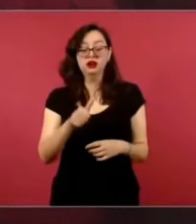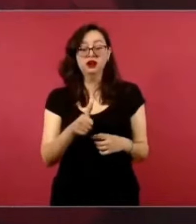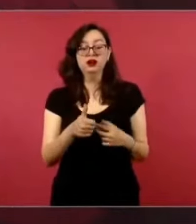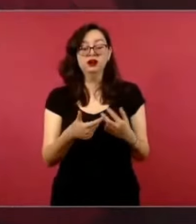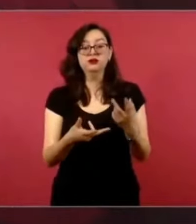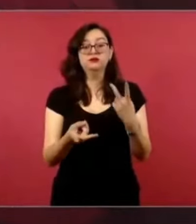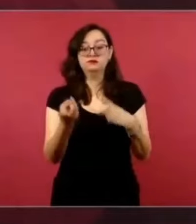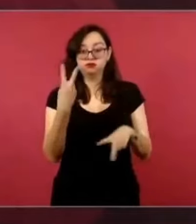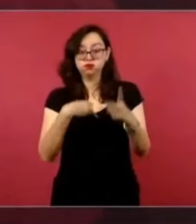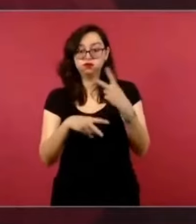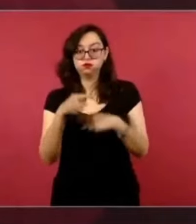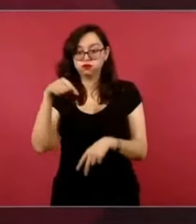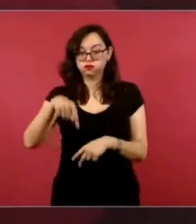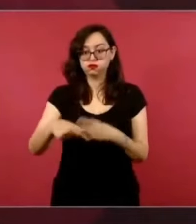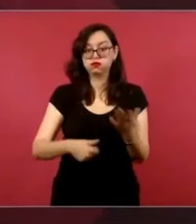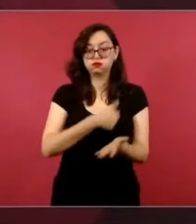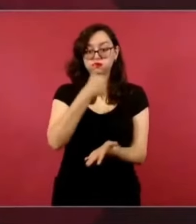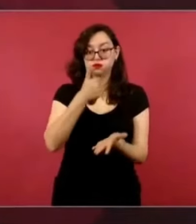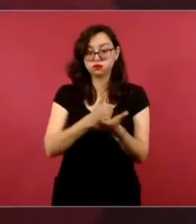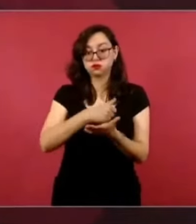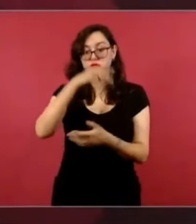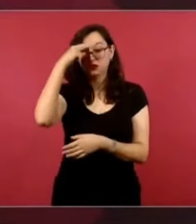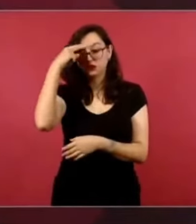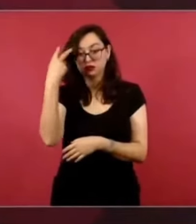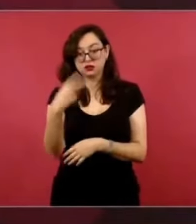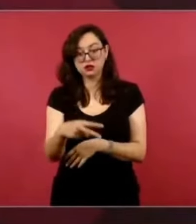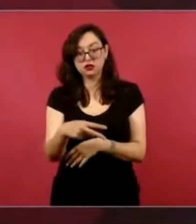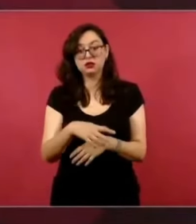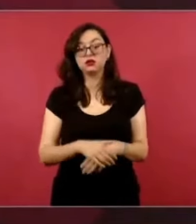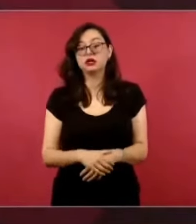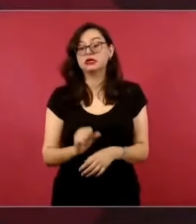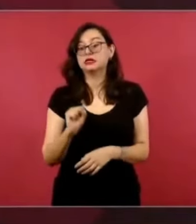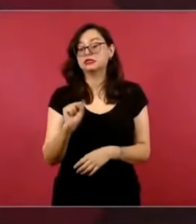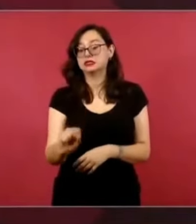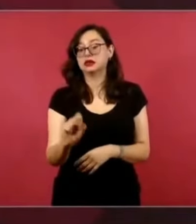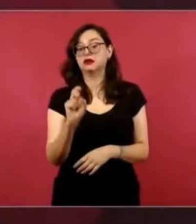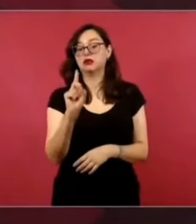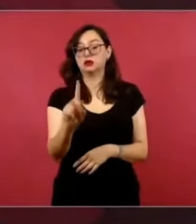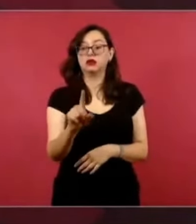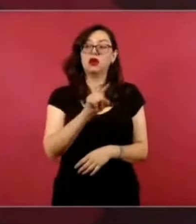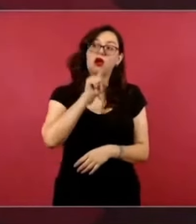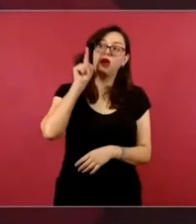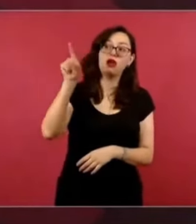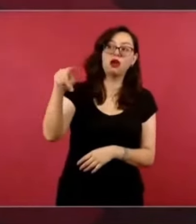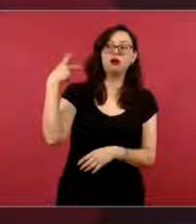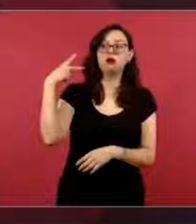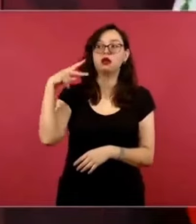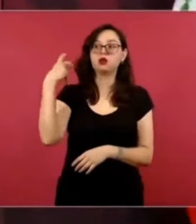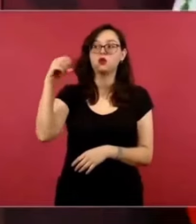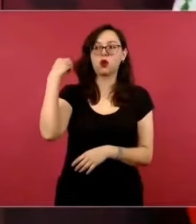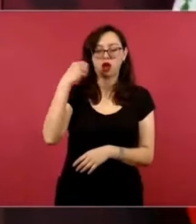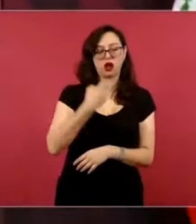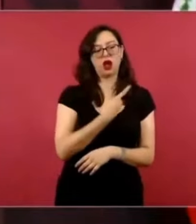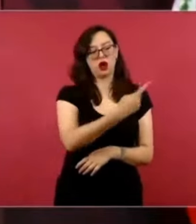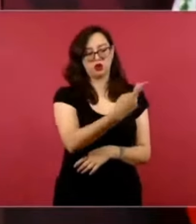Este fin de semana vamos a Veracruz y a Oaxaca, juntos.